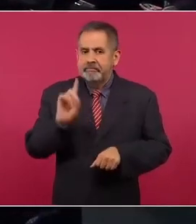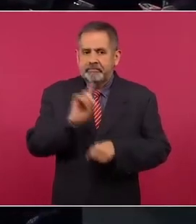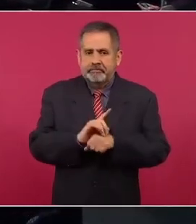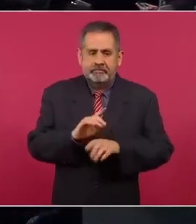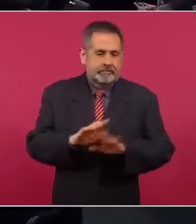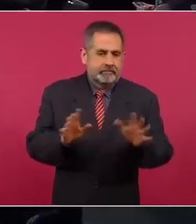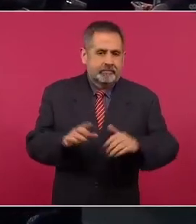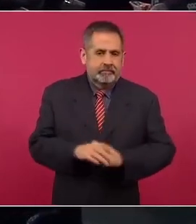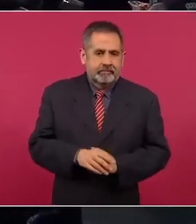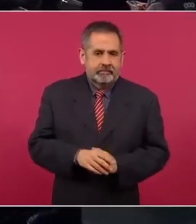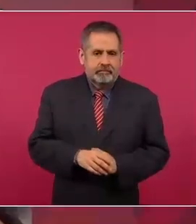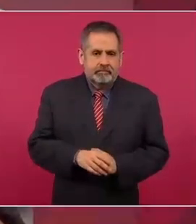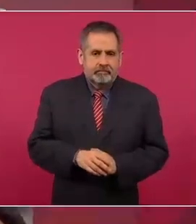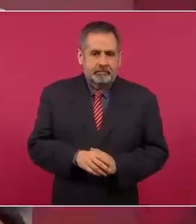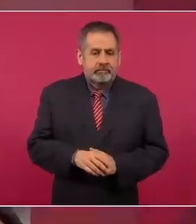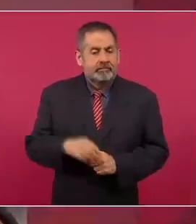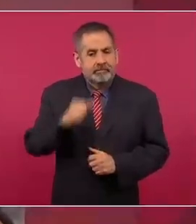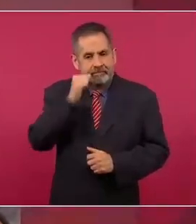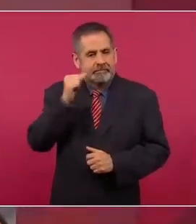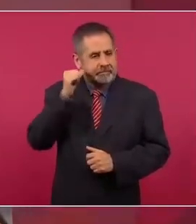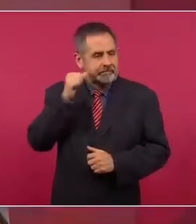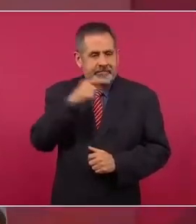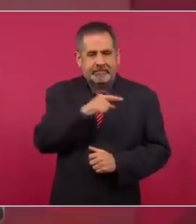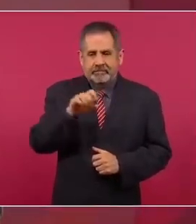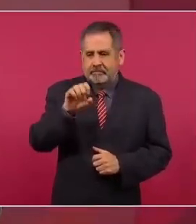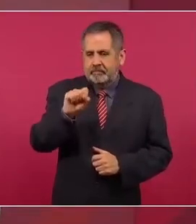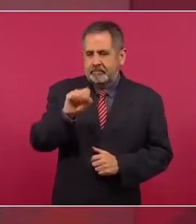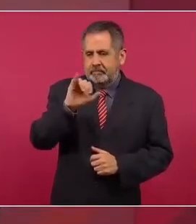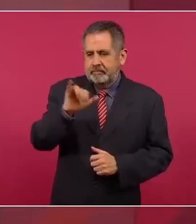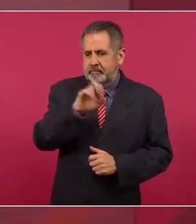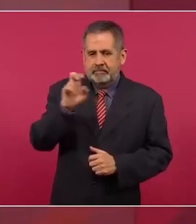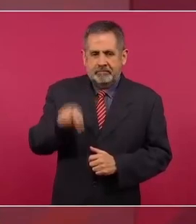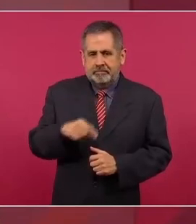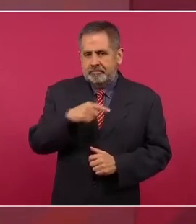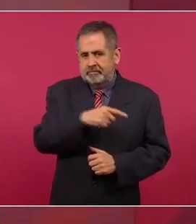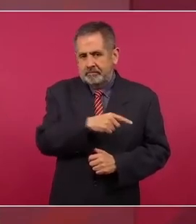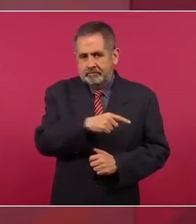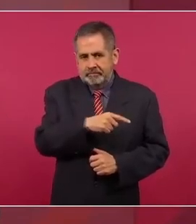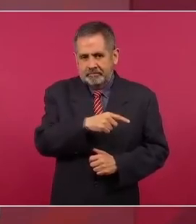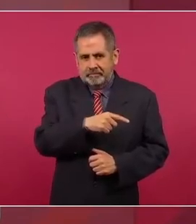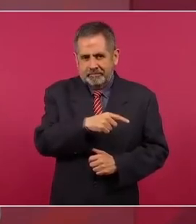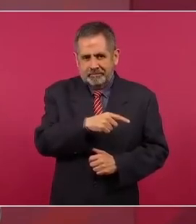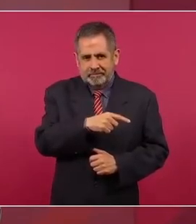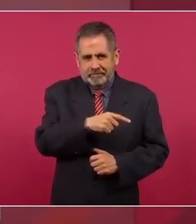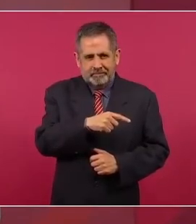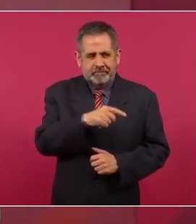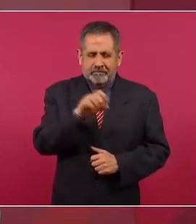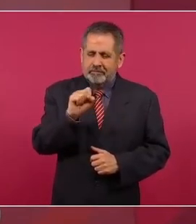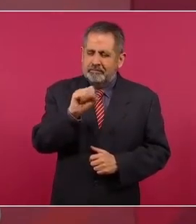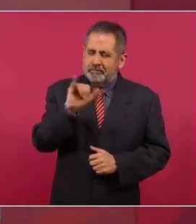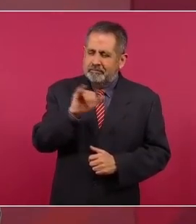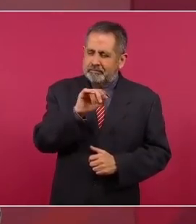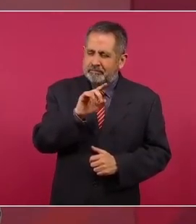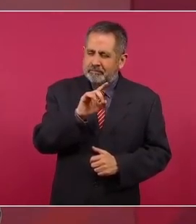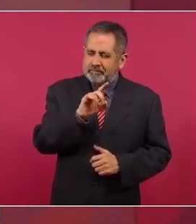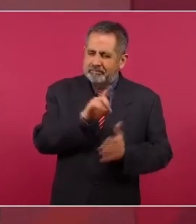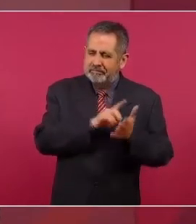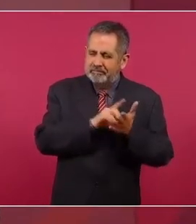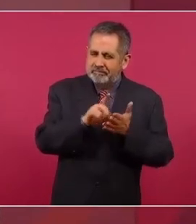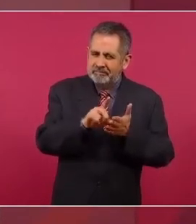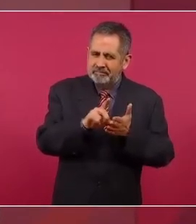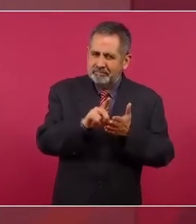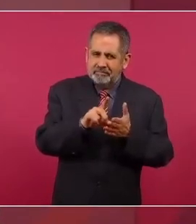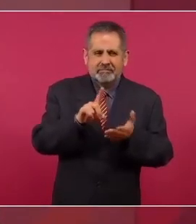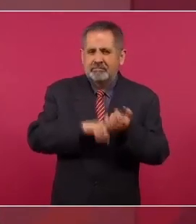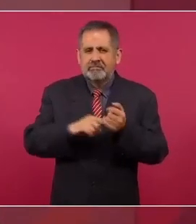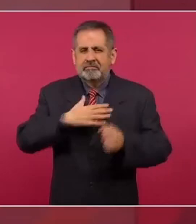ayer sí, suprema corte del derecho, si acaso, no de